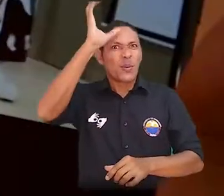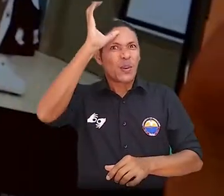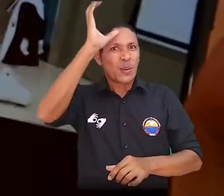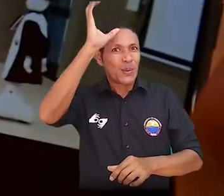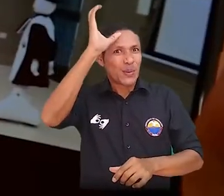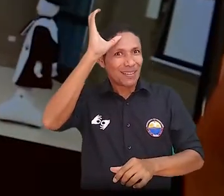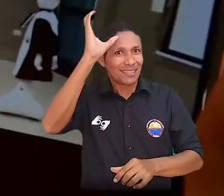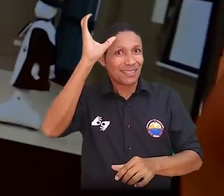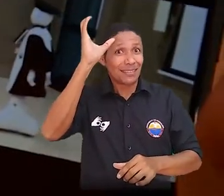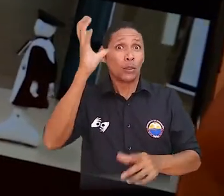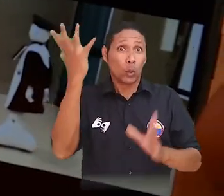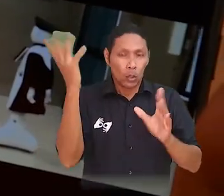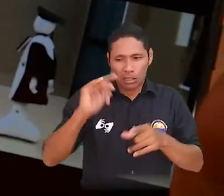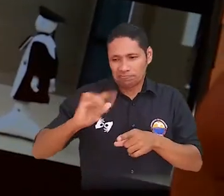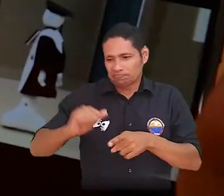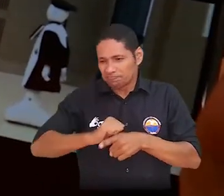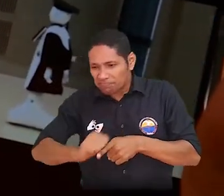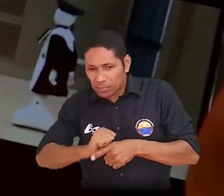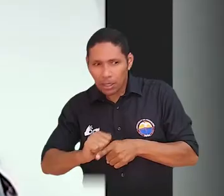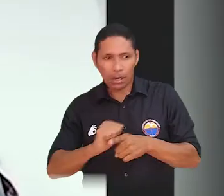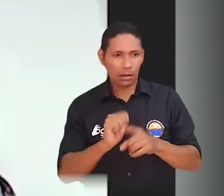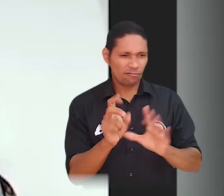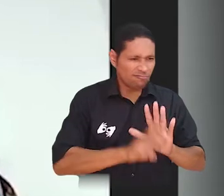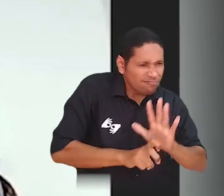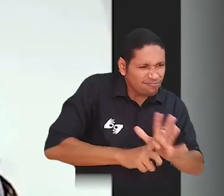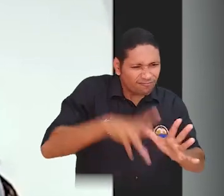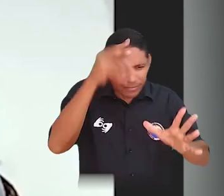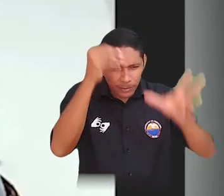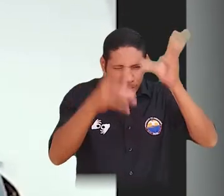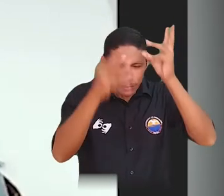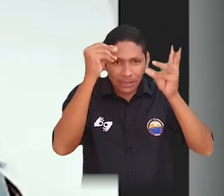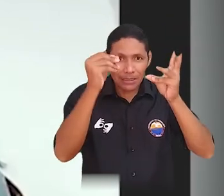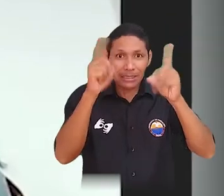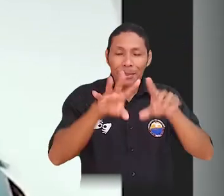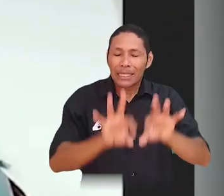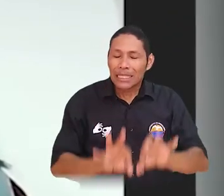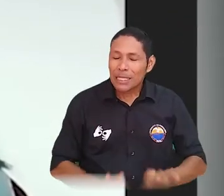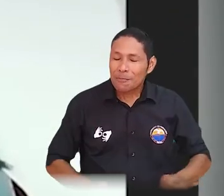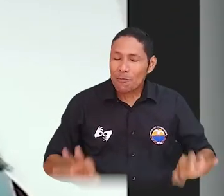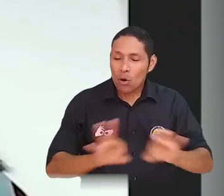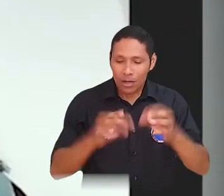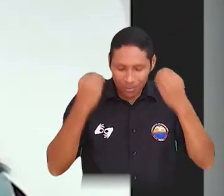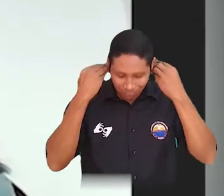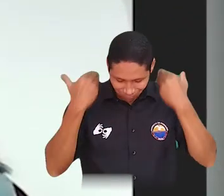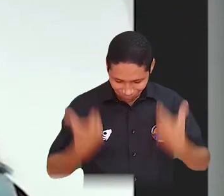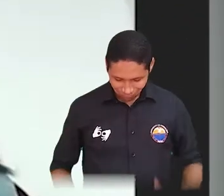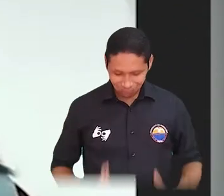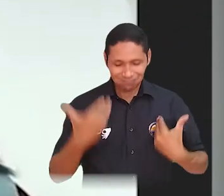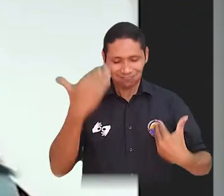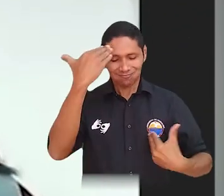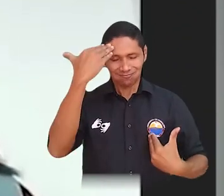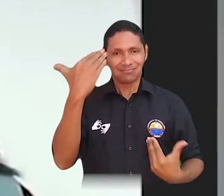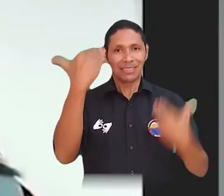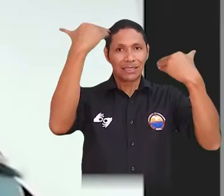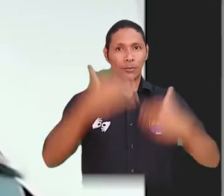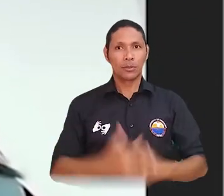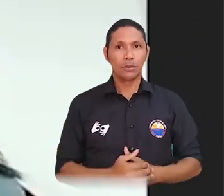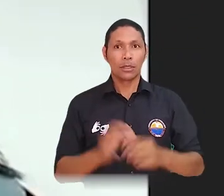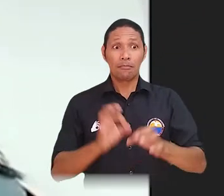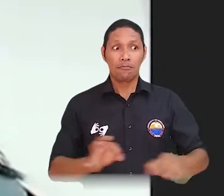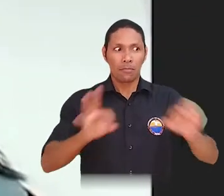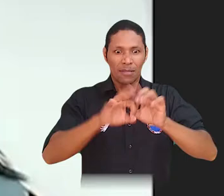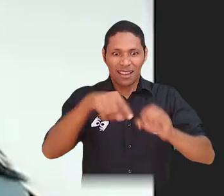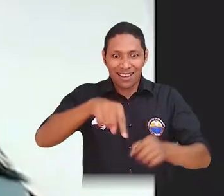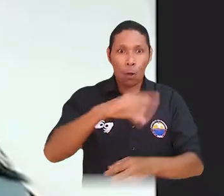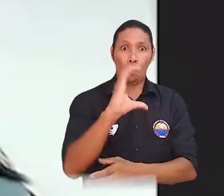profesional. Ello implica la articulación no solo de conocimientos que adquirimos a través de la práctica y la teoría, sino que tengamos